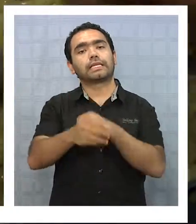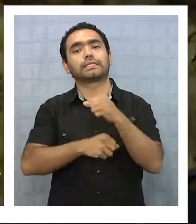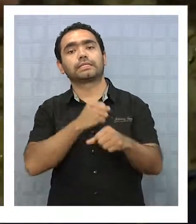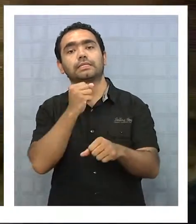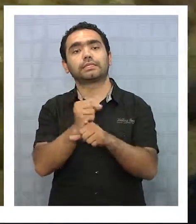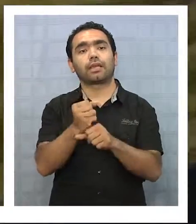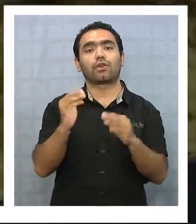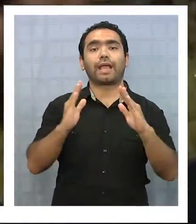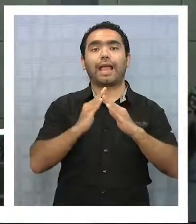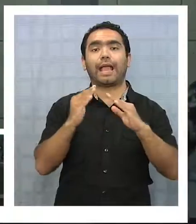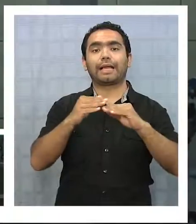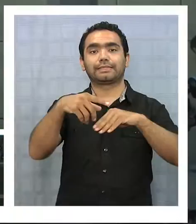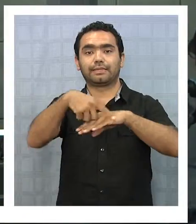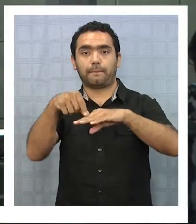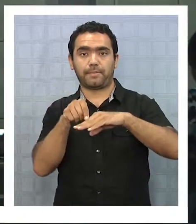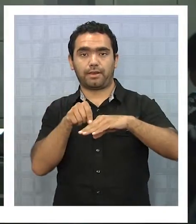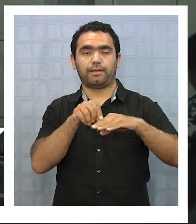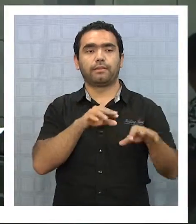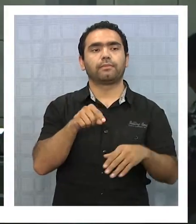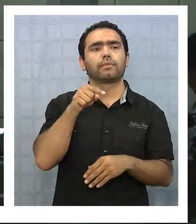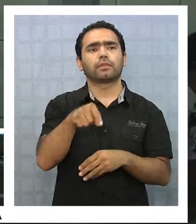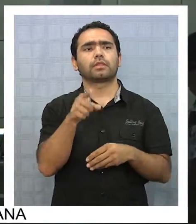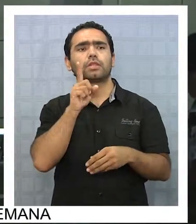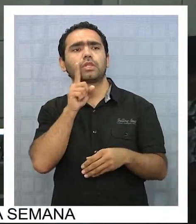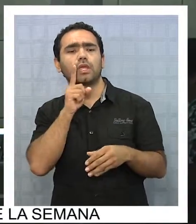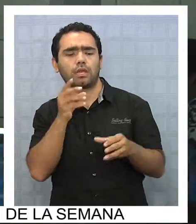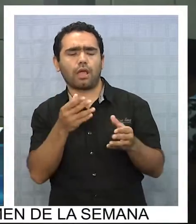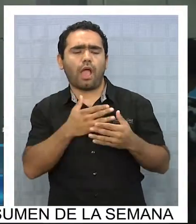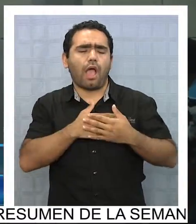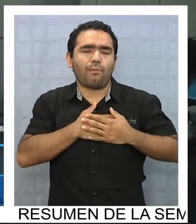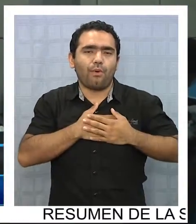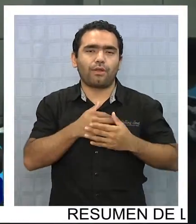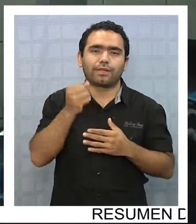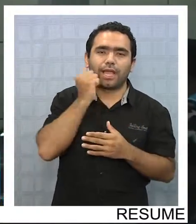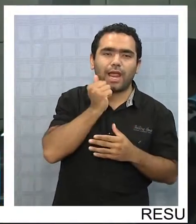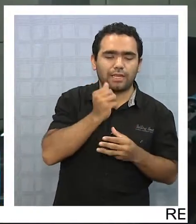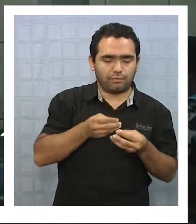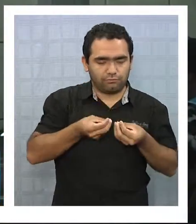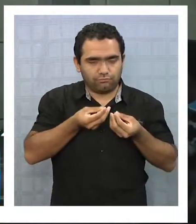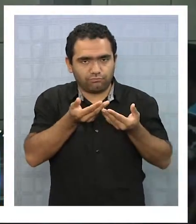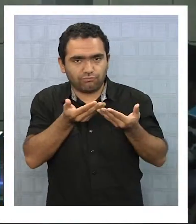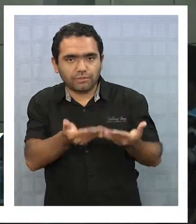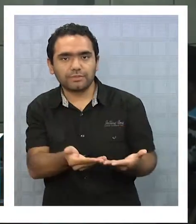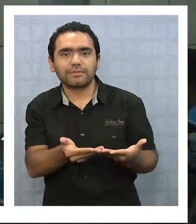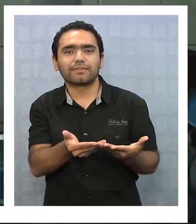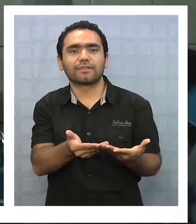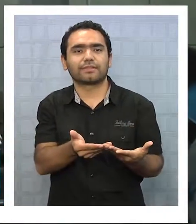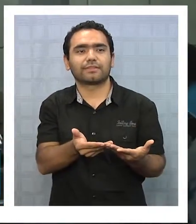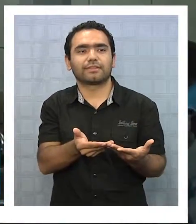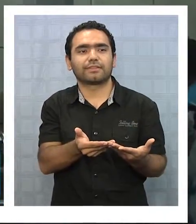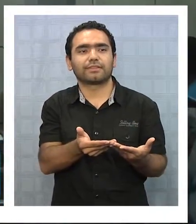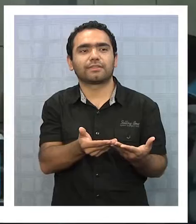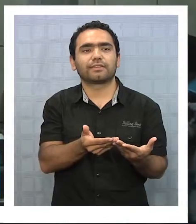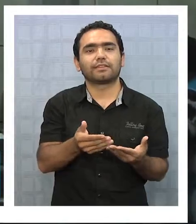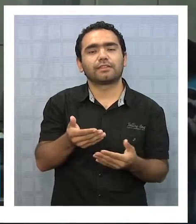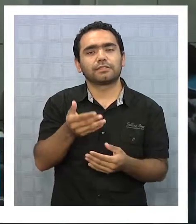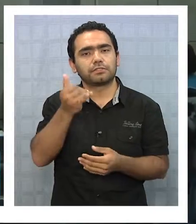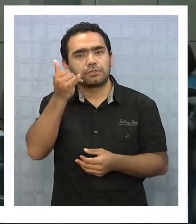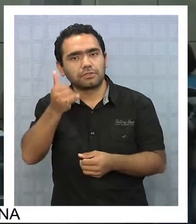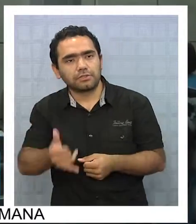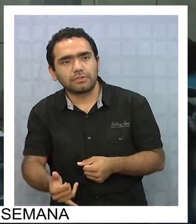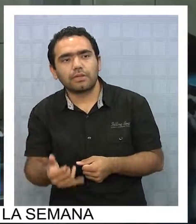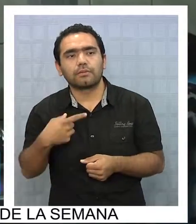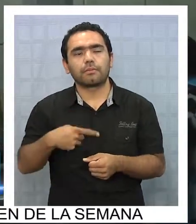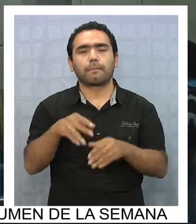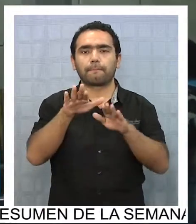funcionamiento. Una buena empanada tiene que tener primero amor y cariño, que es lo que hay que ponerle. Que todo